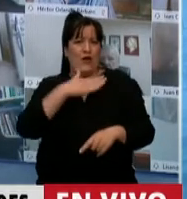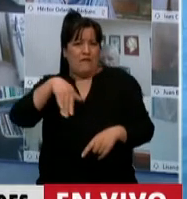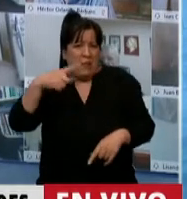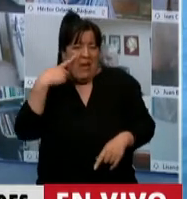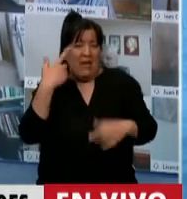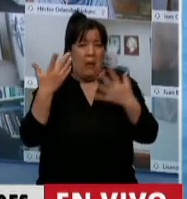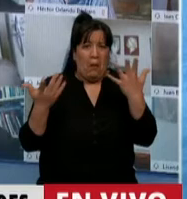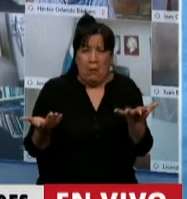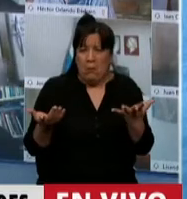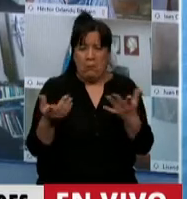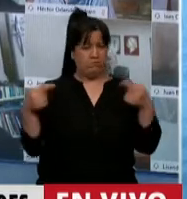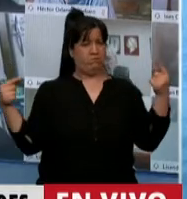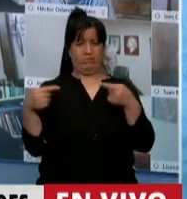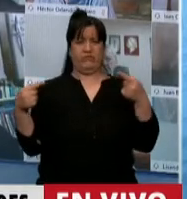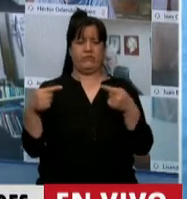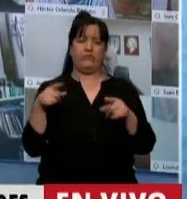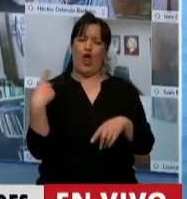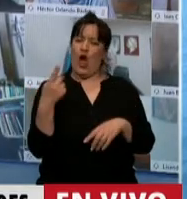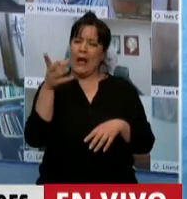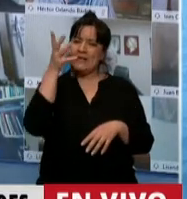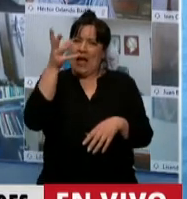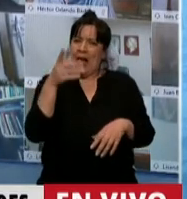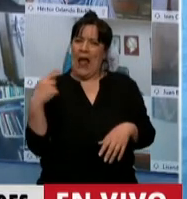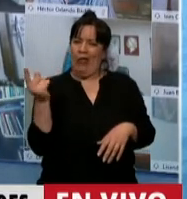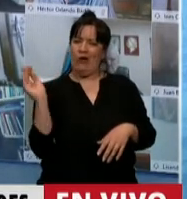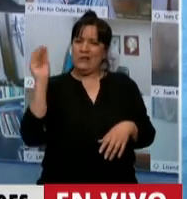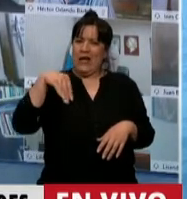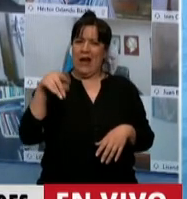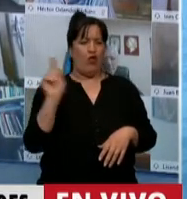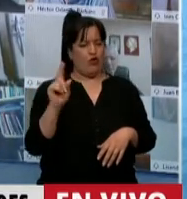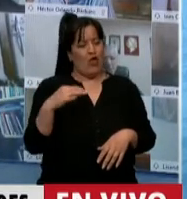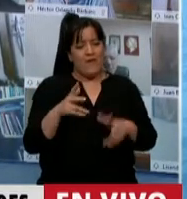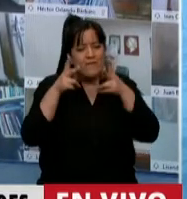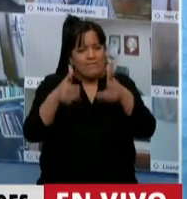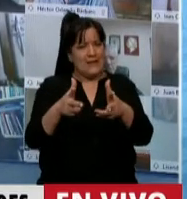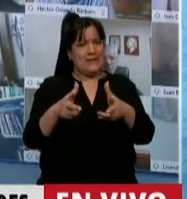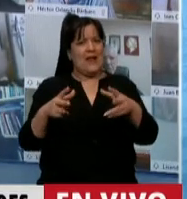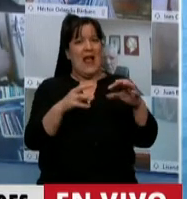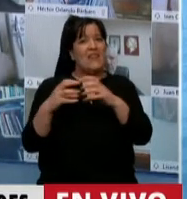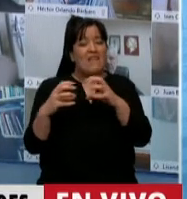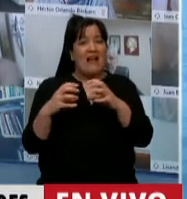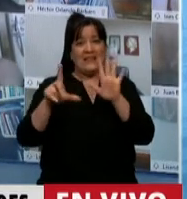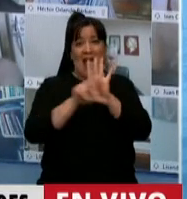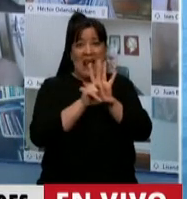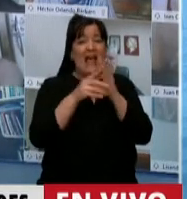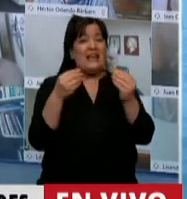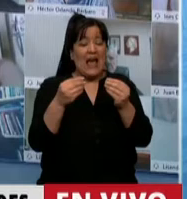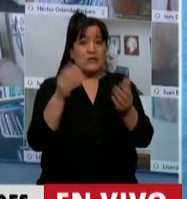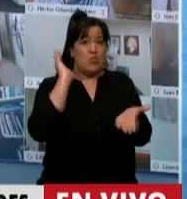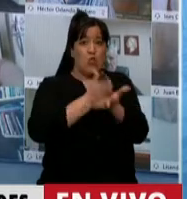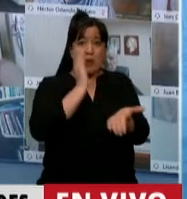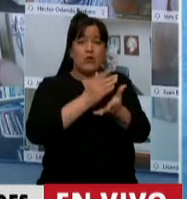no exageremos las cosas, ubiquémoslas donde están. Estamos discutiendo una ley que lo que hace es aumentar